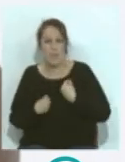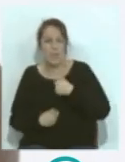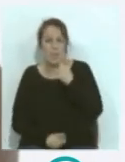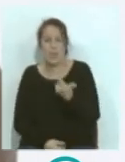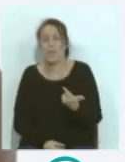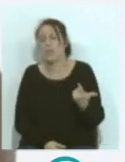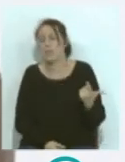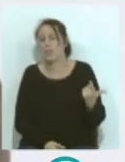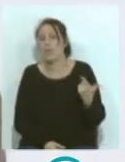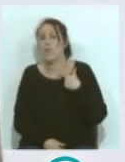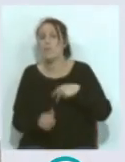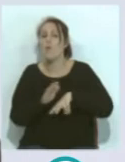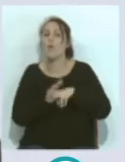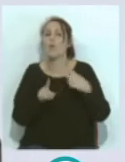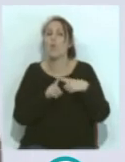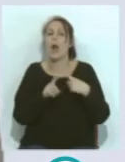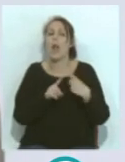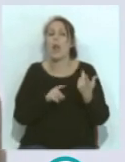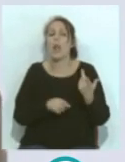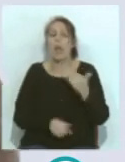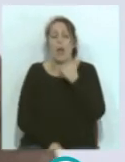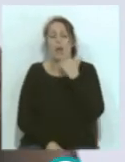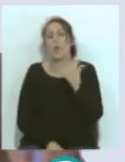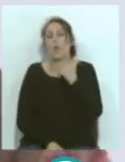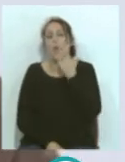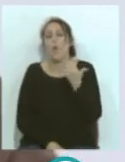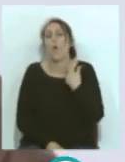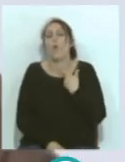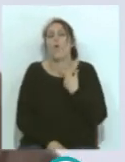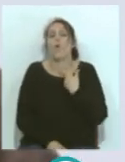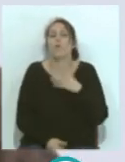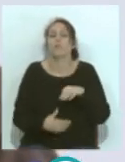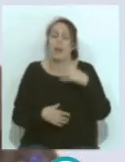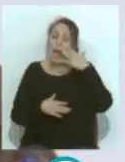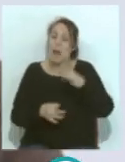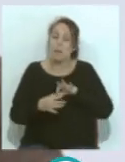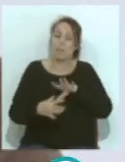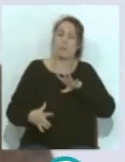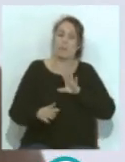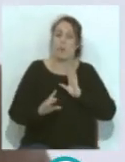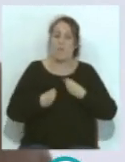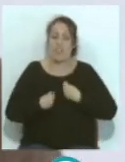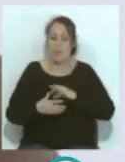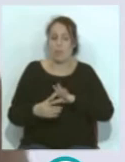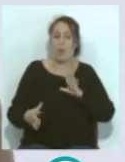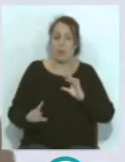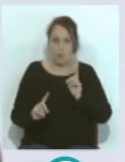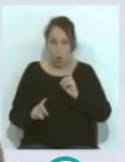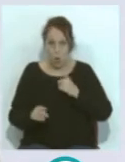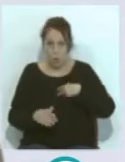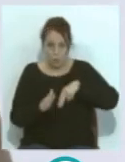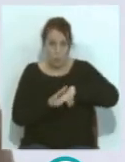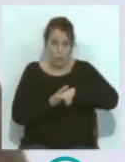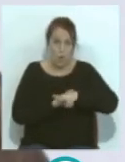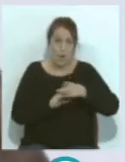que el fútbol es un elemento que está ajeno a la realidad ni a la vida, ¿no? Existe racismo en el fútbol en tanto en cuanto